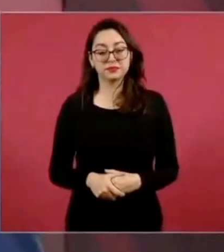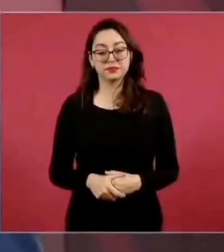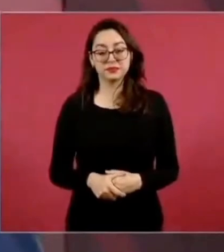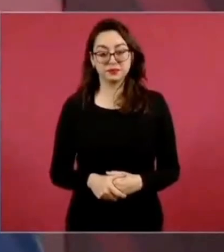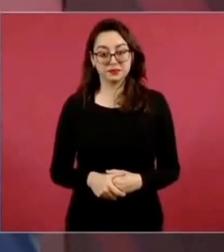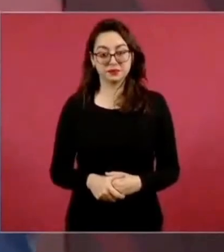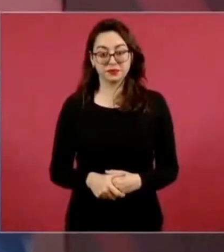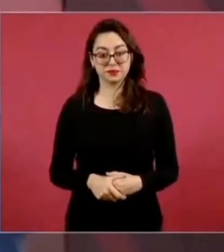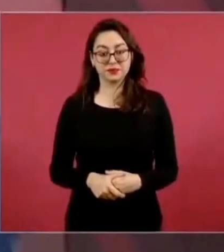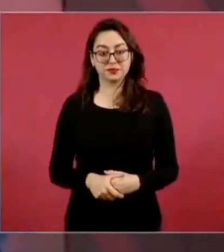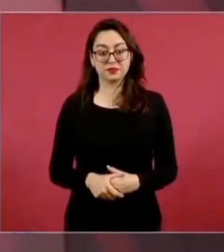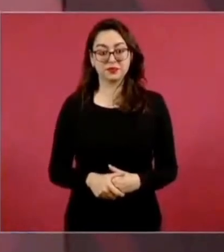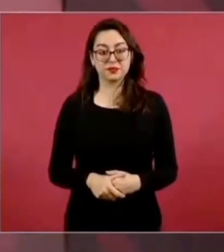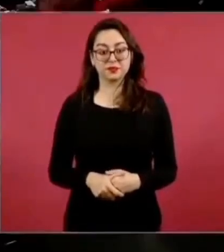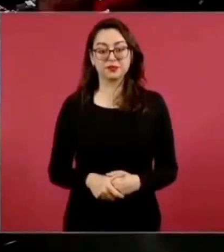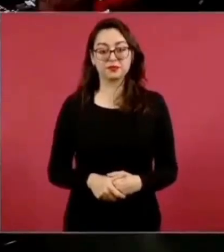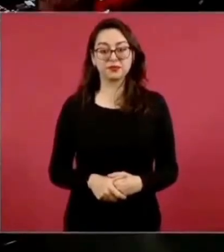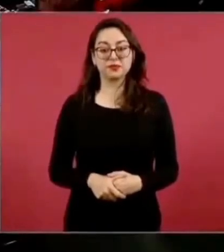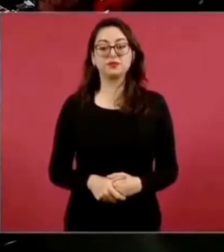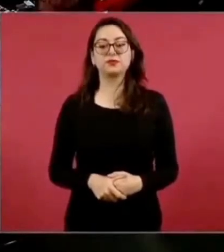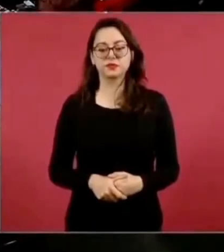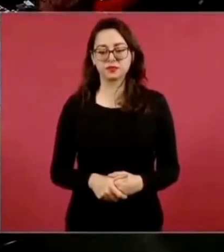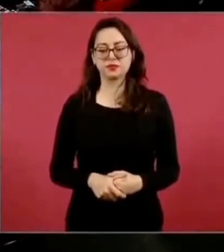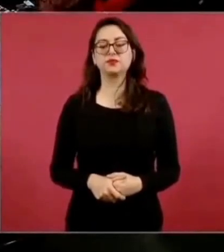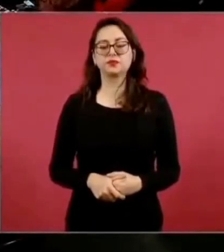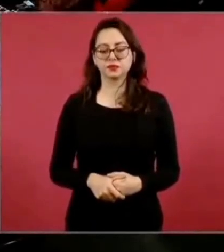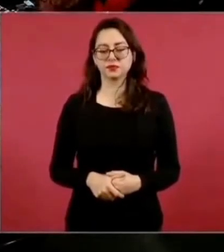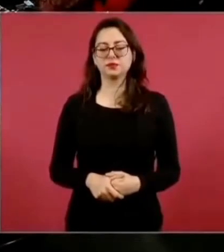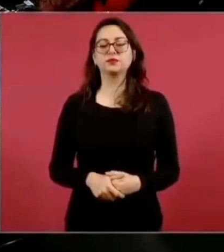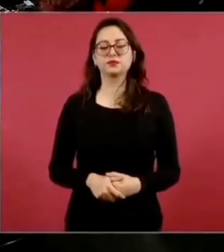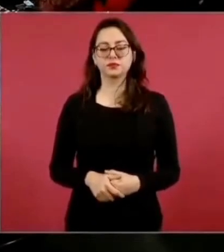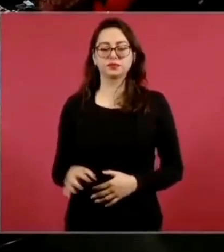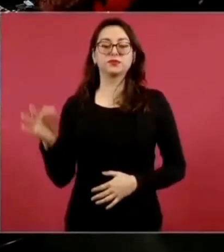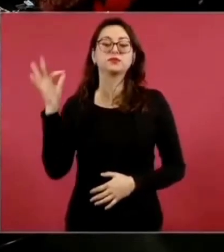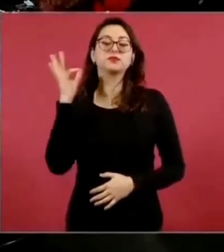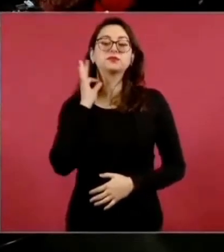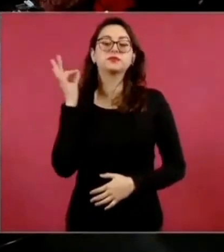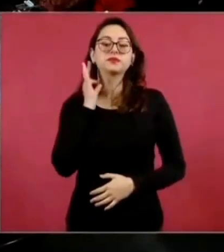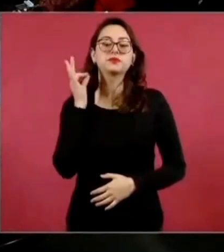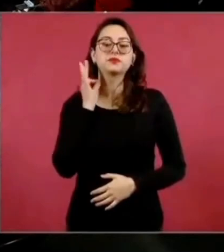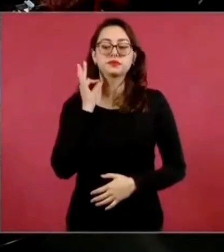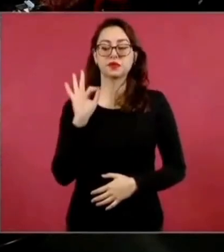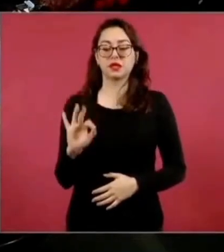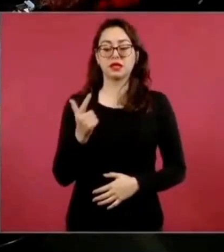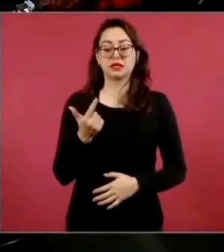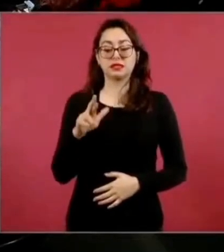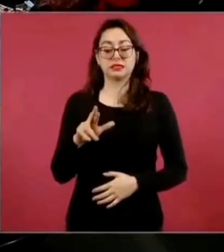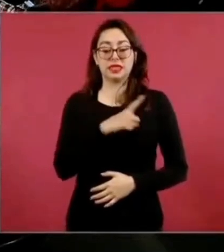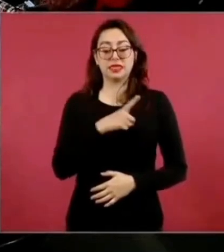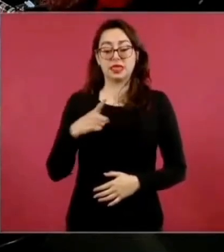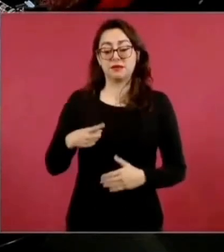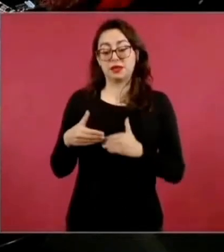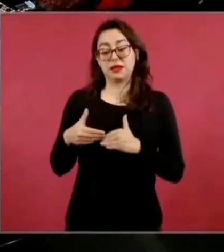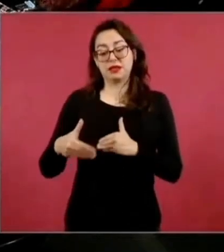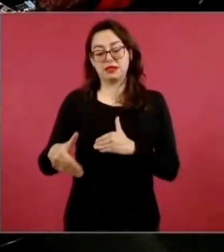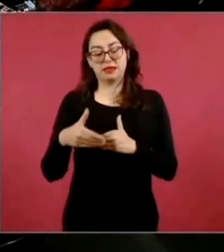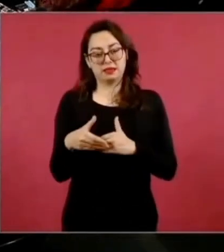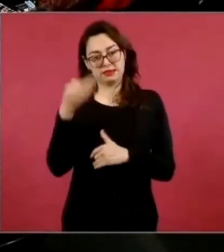sí la fiscalía tiene un plazo igual en este otro asunto